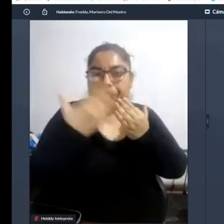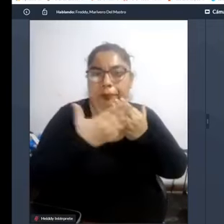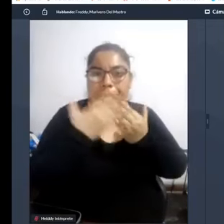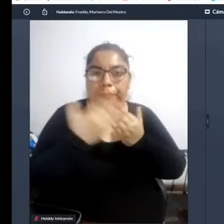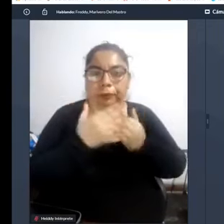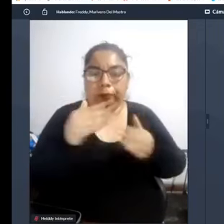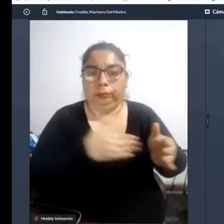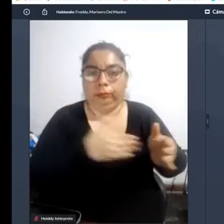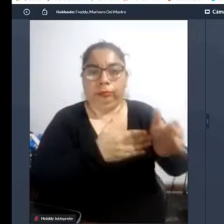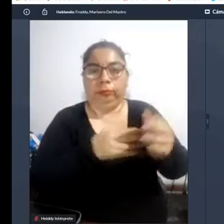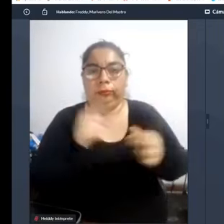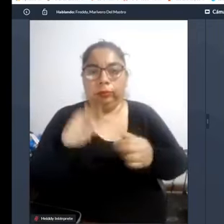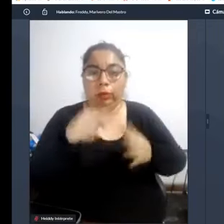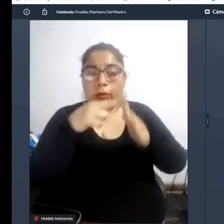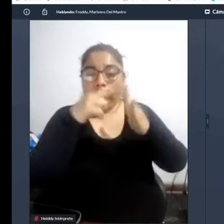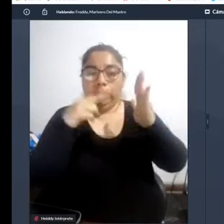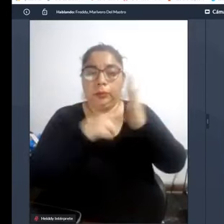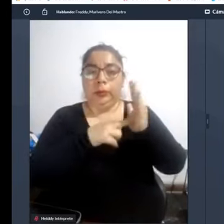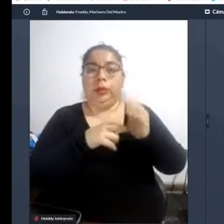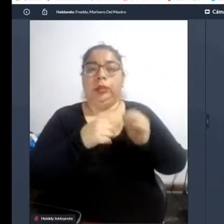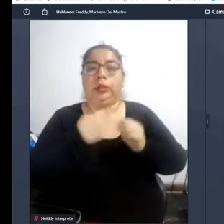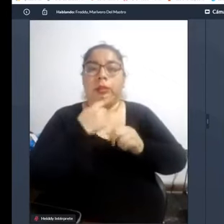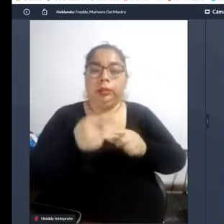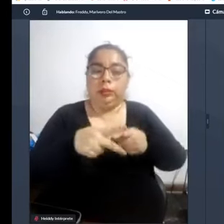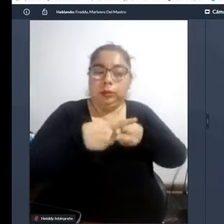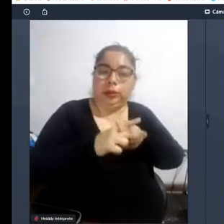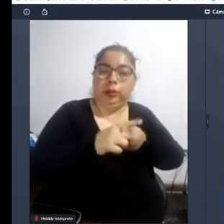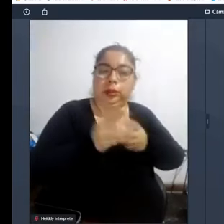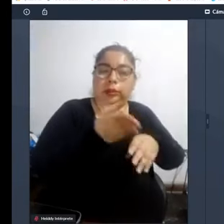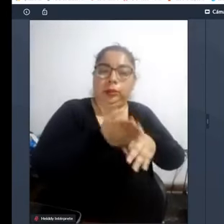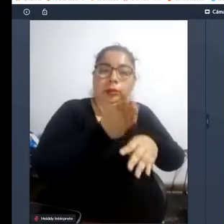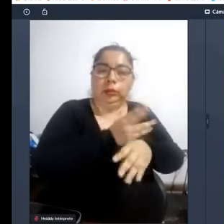accesibilidad en los proyectos desde el inicio deben contemplarse